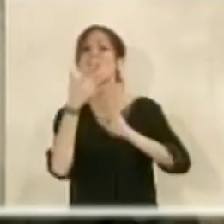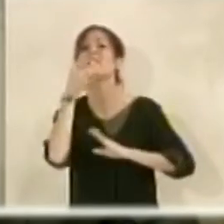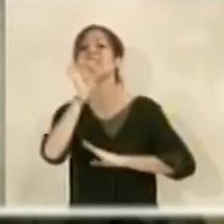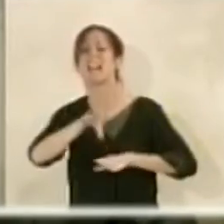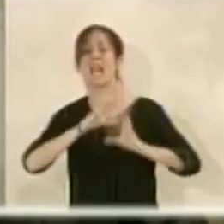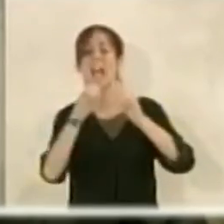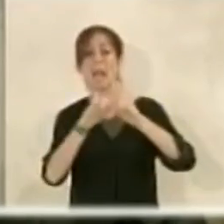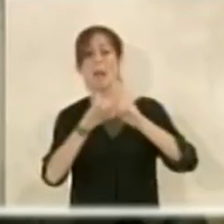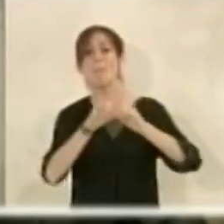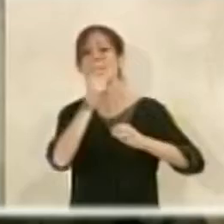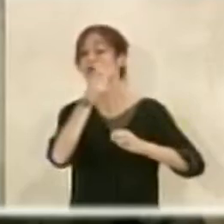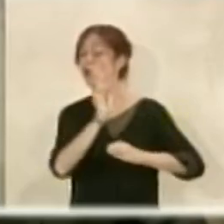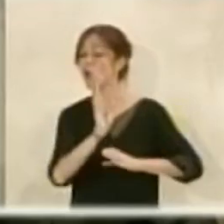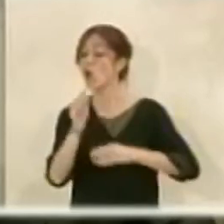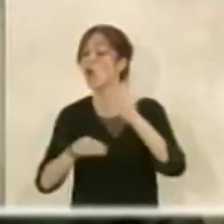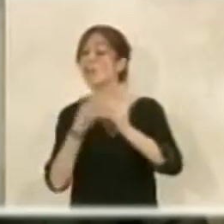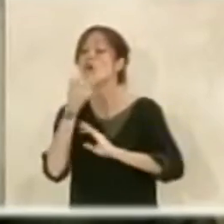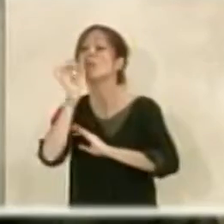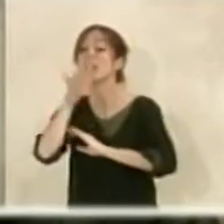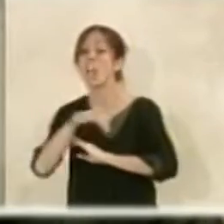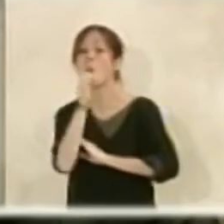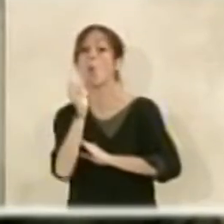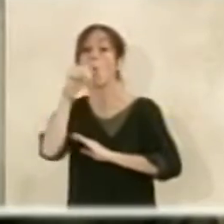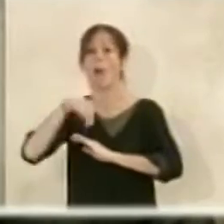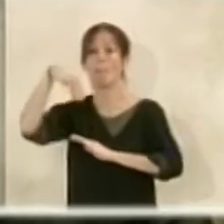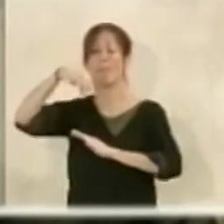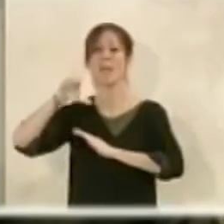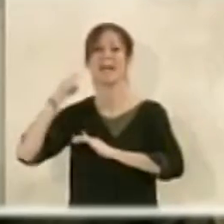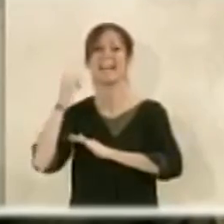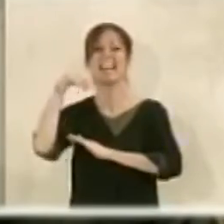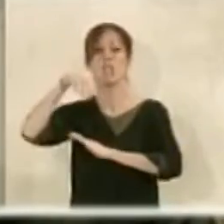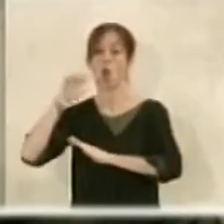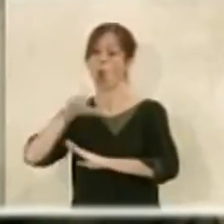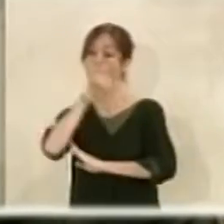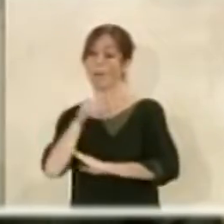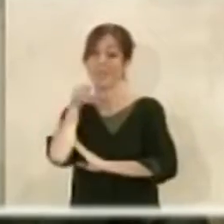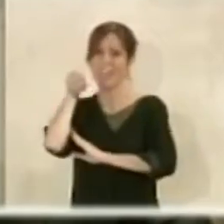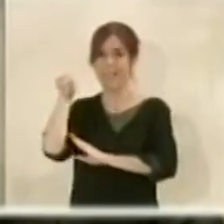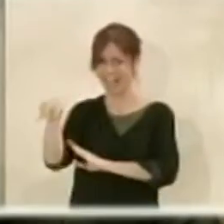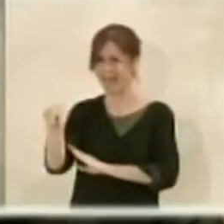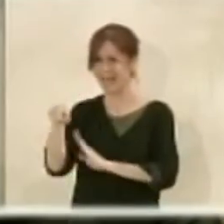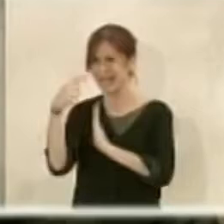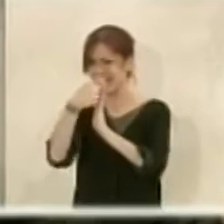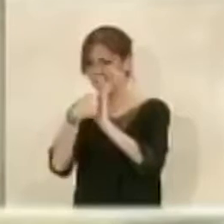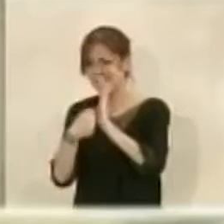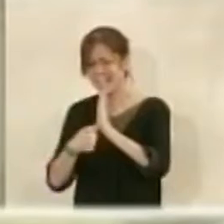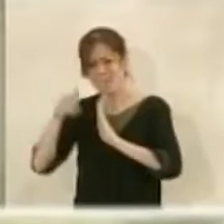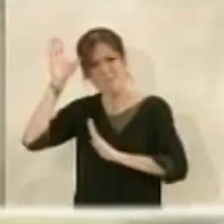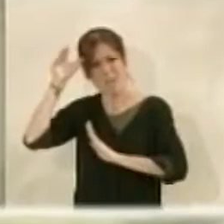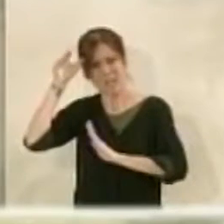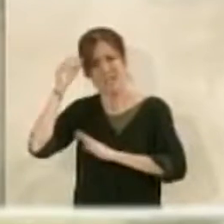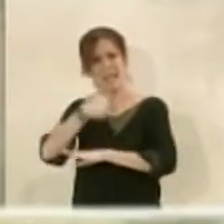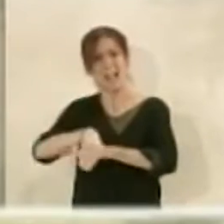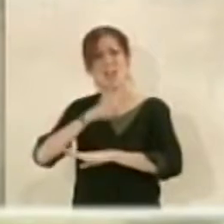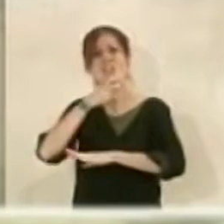Juan Mejino López ¿bien? vale y ese pegou ha permitido auténticas barbaridades en Obispo